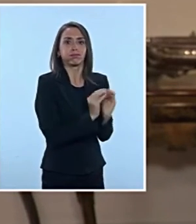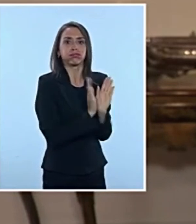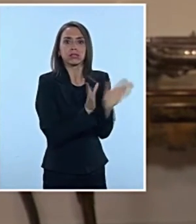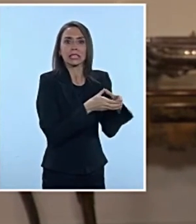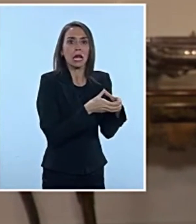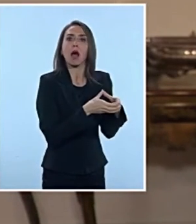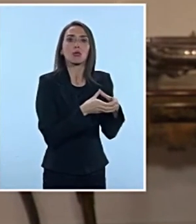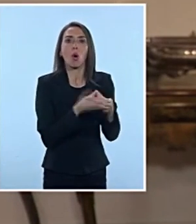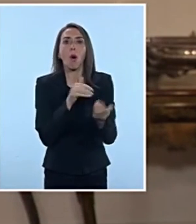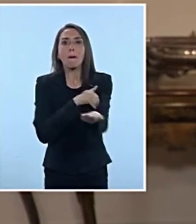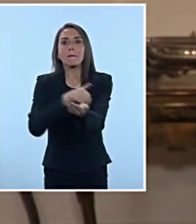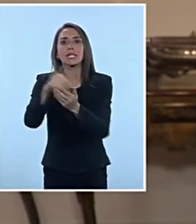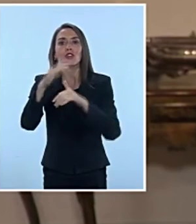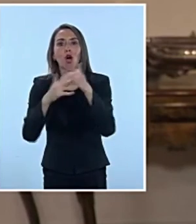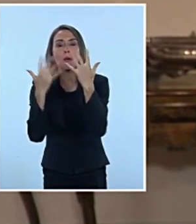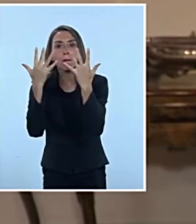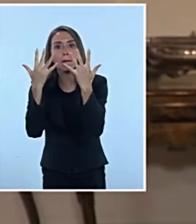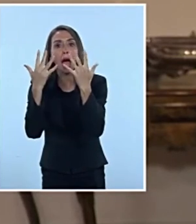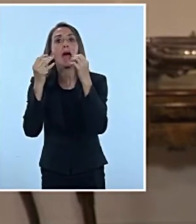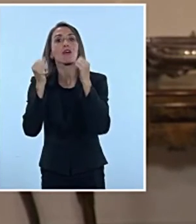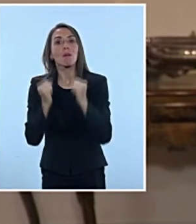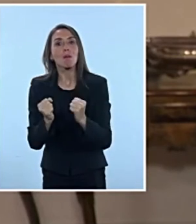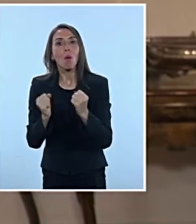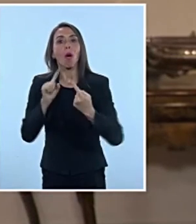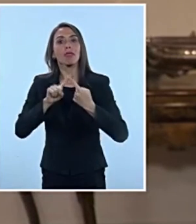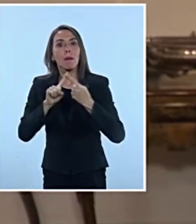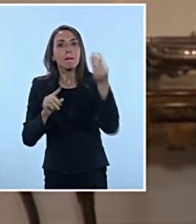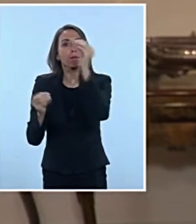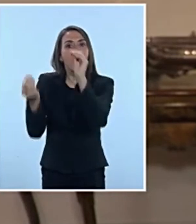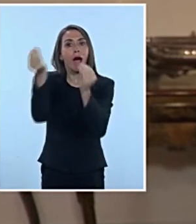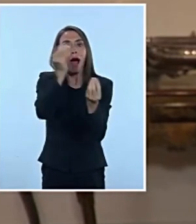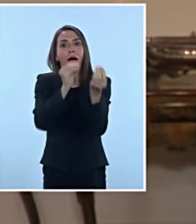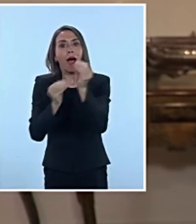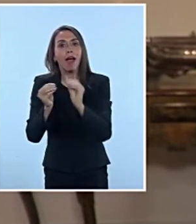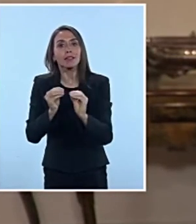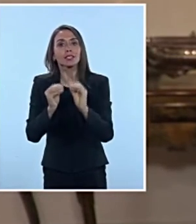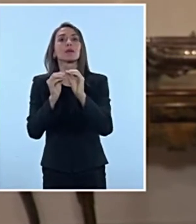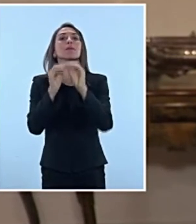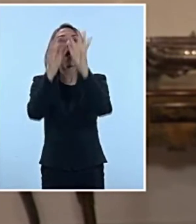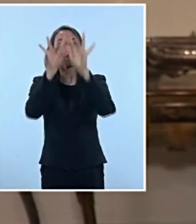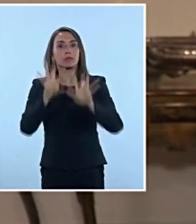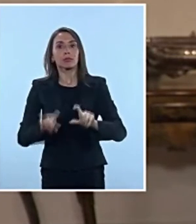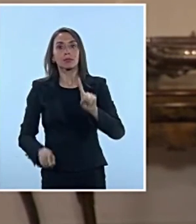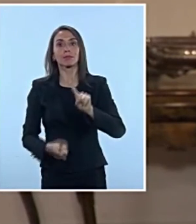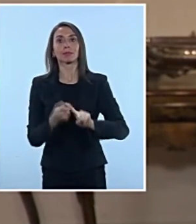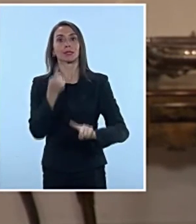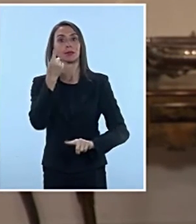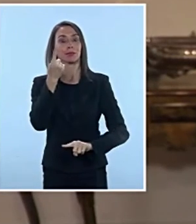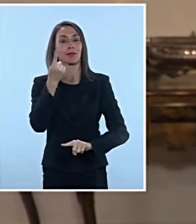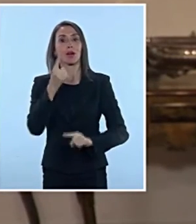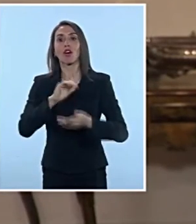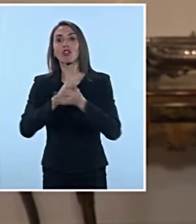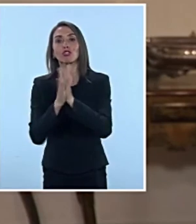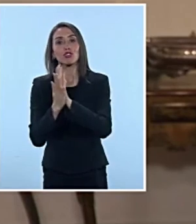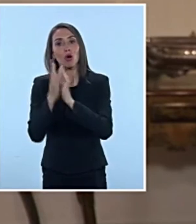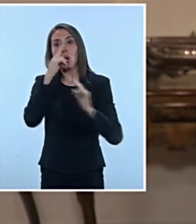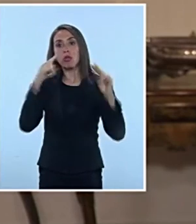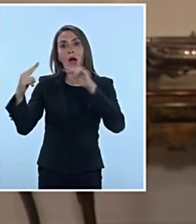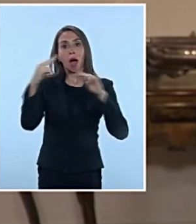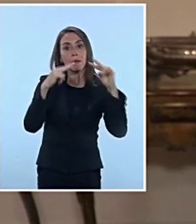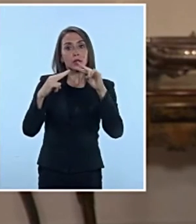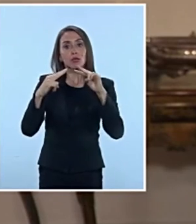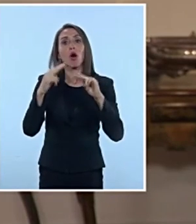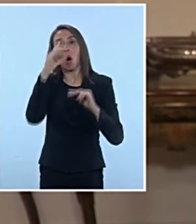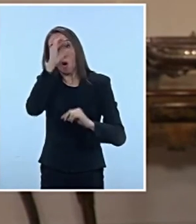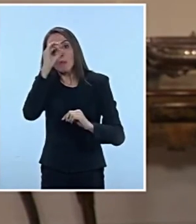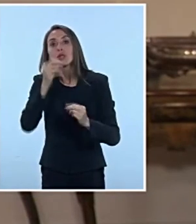serán millones de manos las que tendrán la posibilidad de participar en esta elaboración inédita. Todas las miradas tienen cabida.